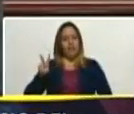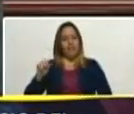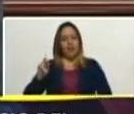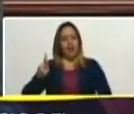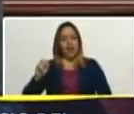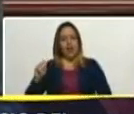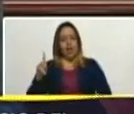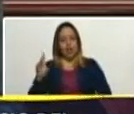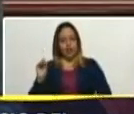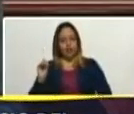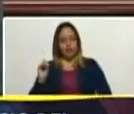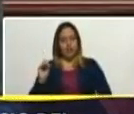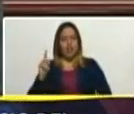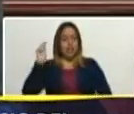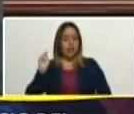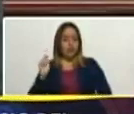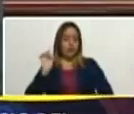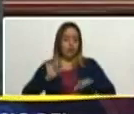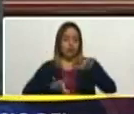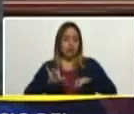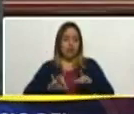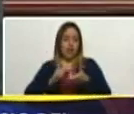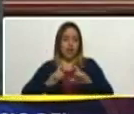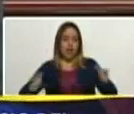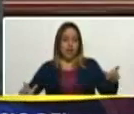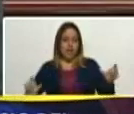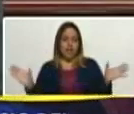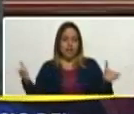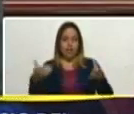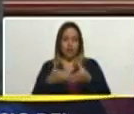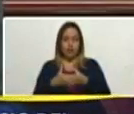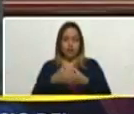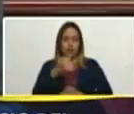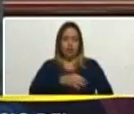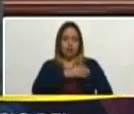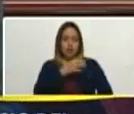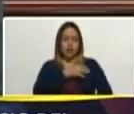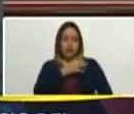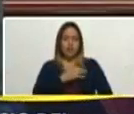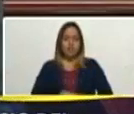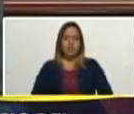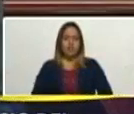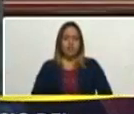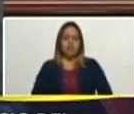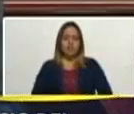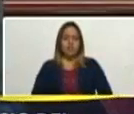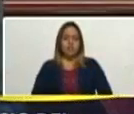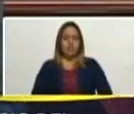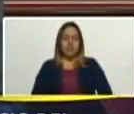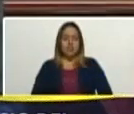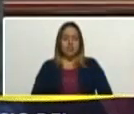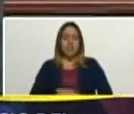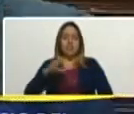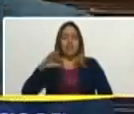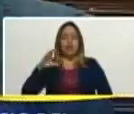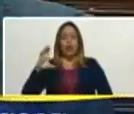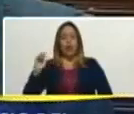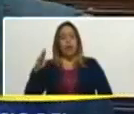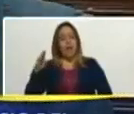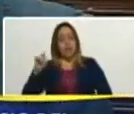diputado y secretario general del Partido Social Cristiano Copey, bienvenido,